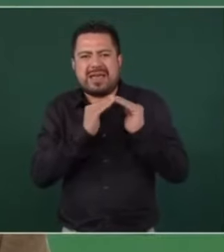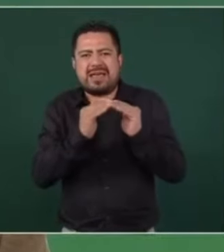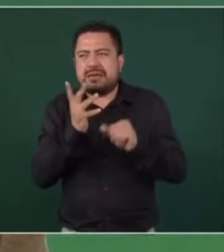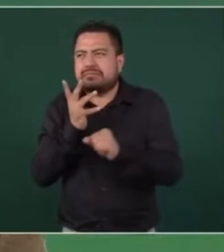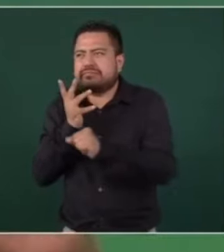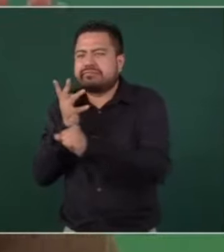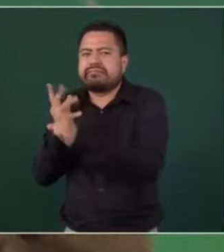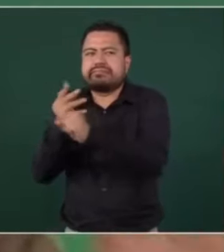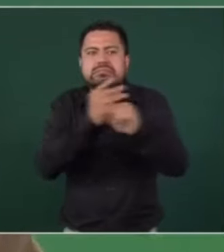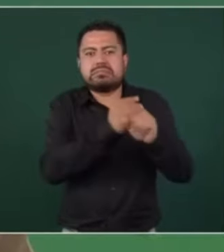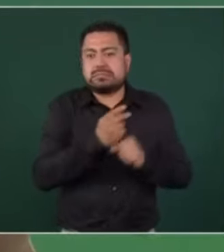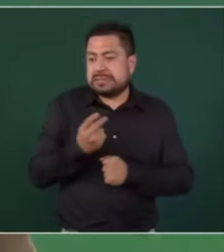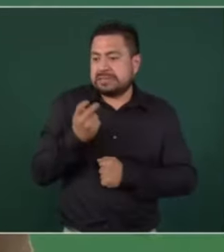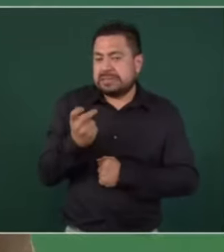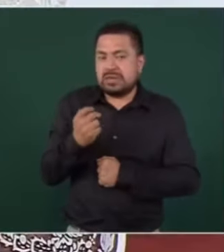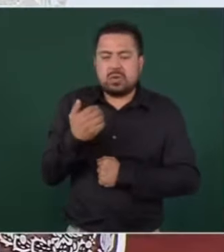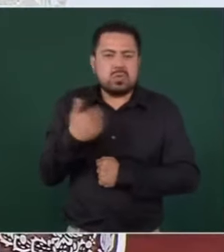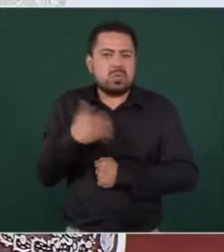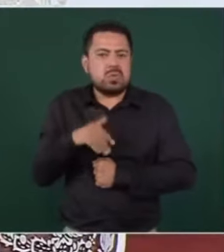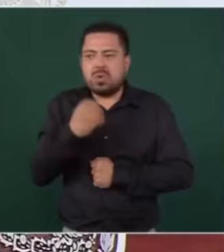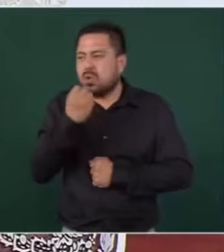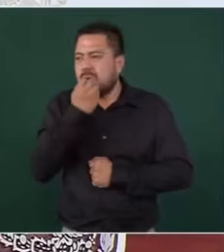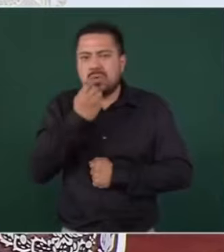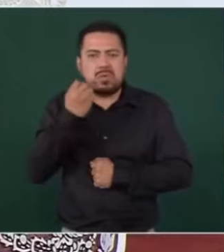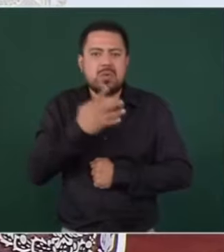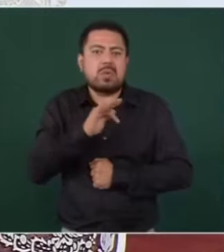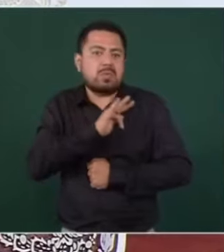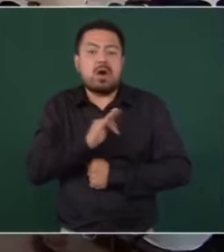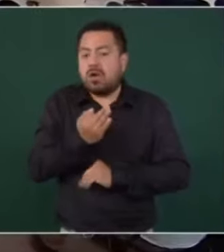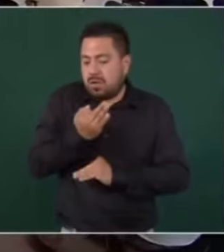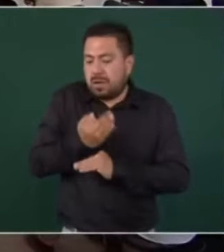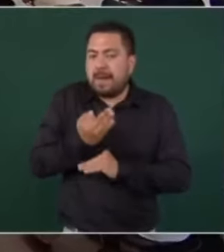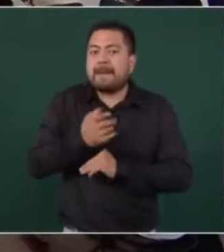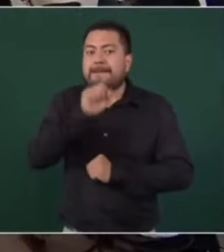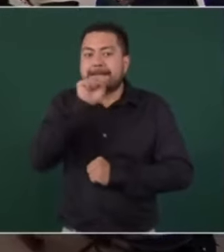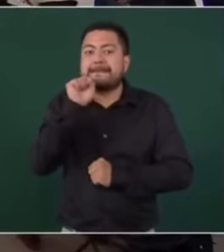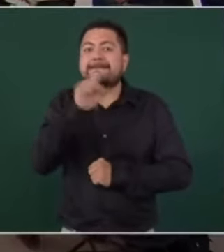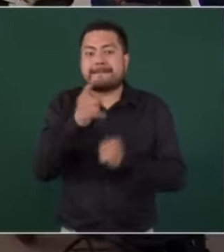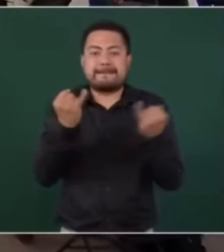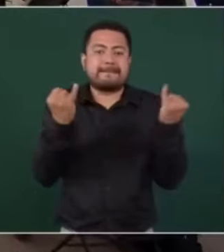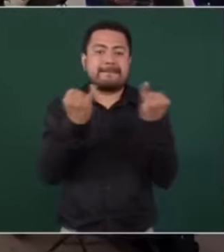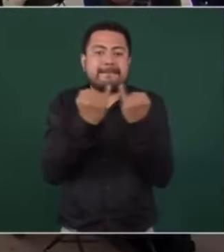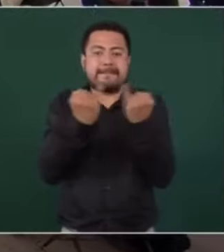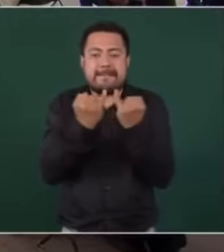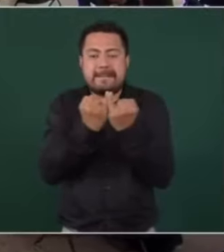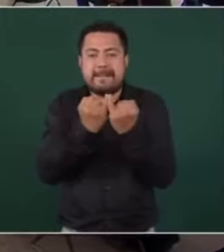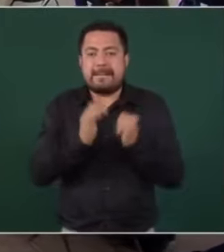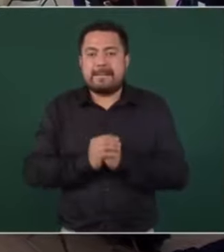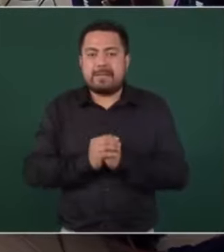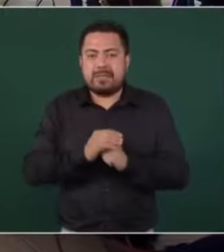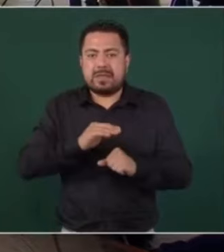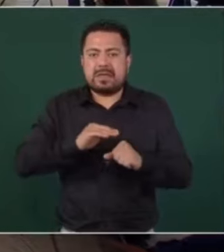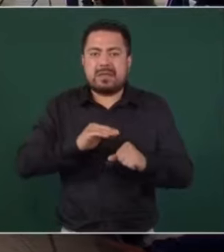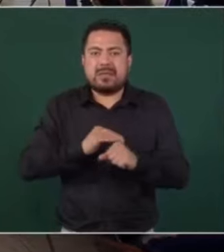Eso sería algo extraordinario. Hoy también, porque es una